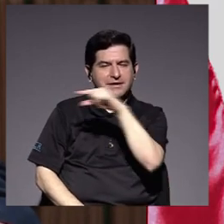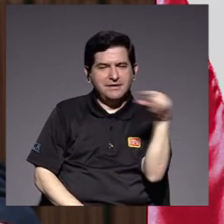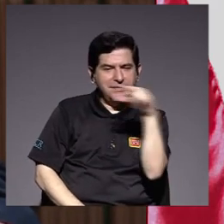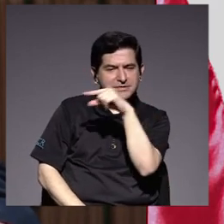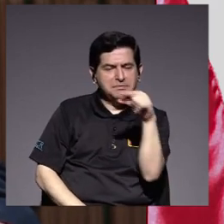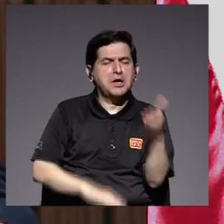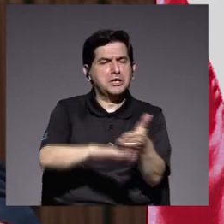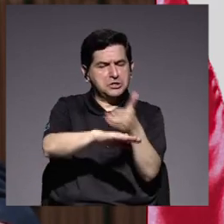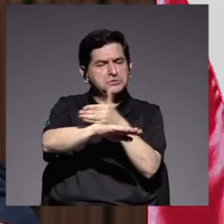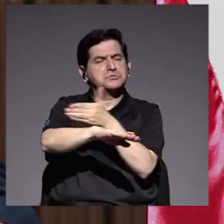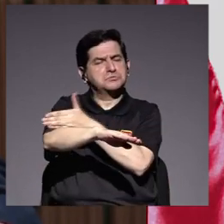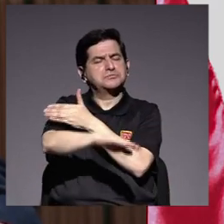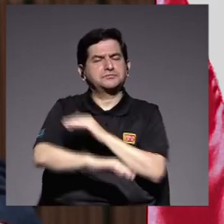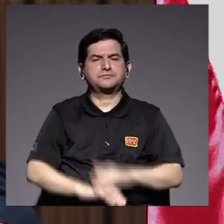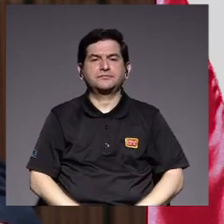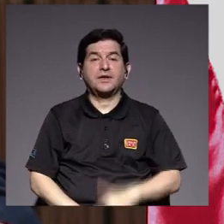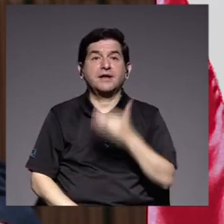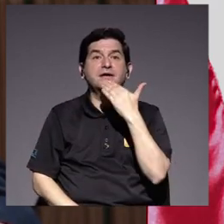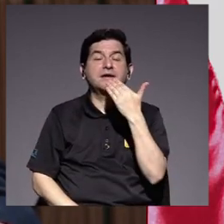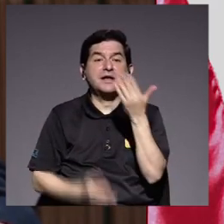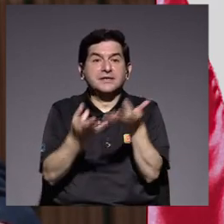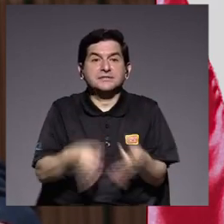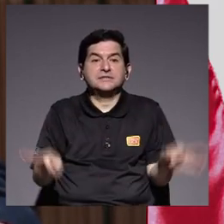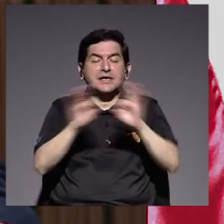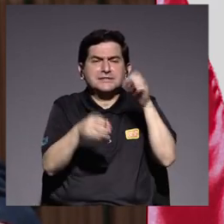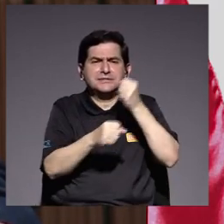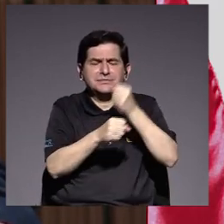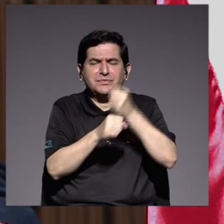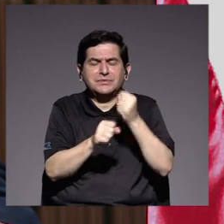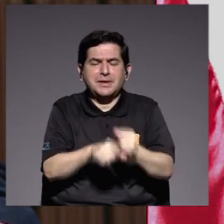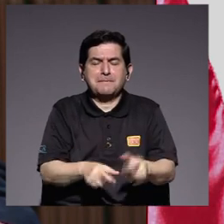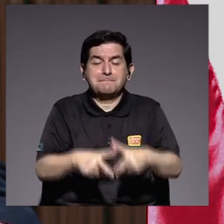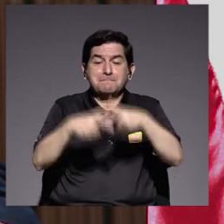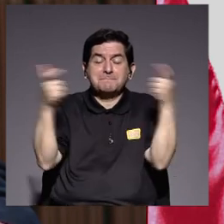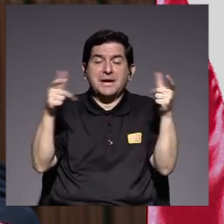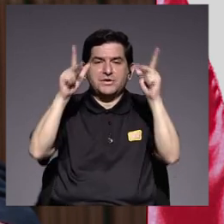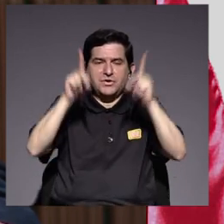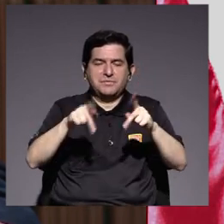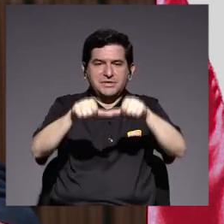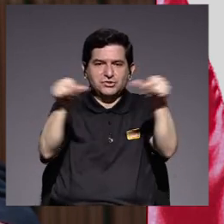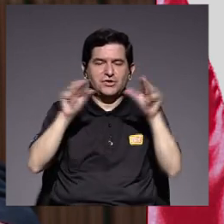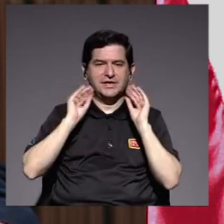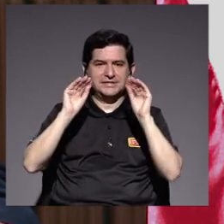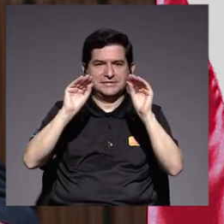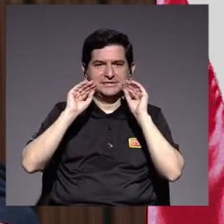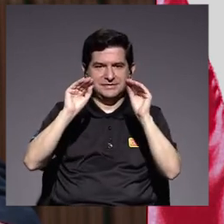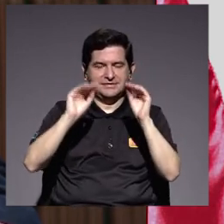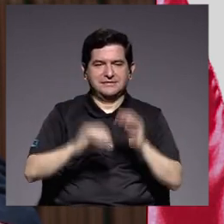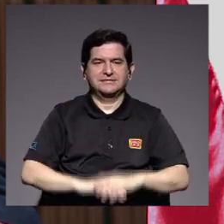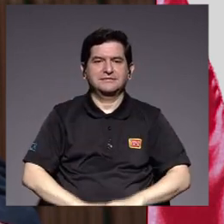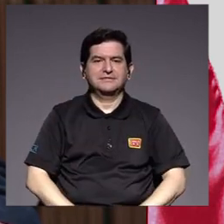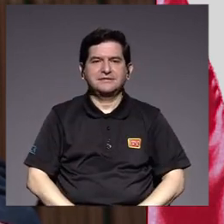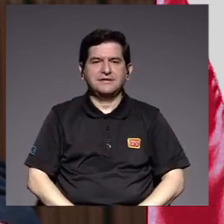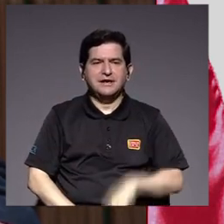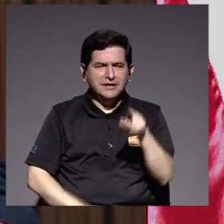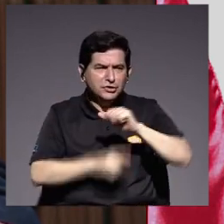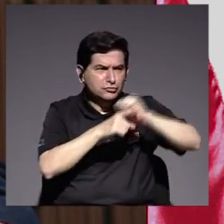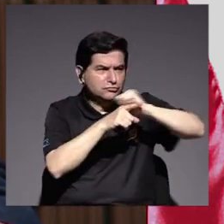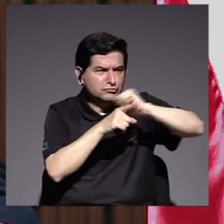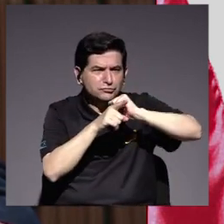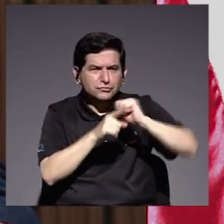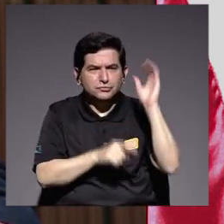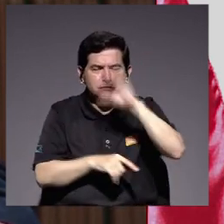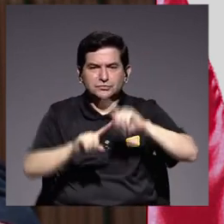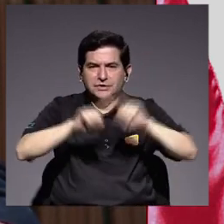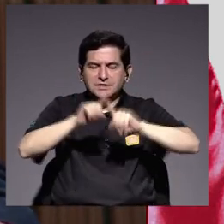mucho hemos avanzado gracias a un importante esfuerzo de la gran mayoría del personal docente que se ha capacitado y ha